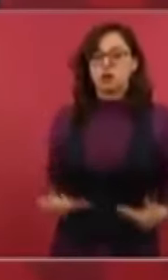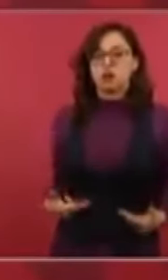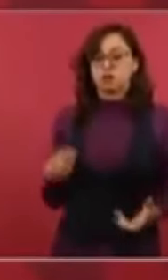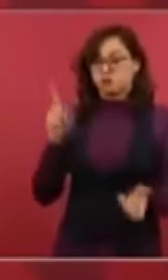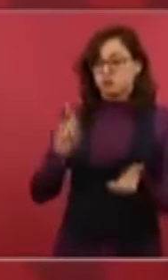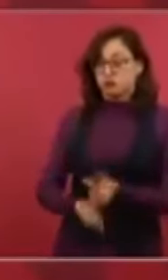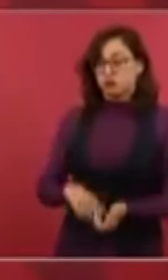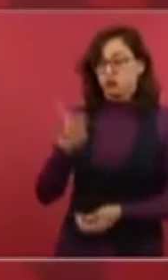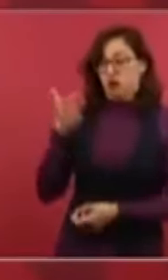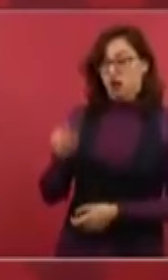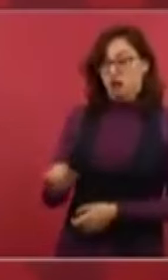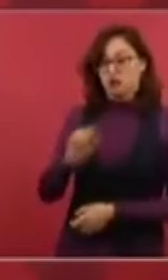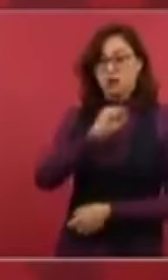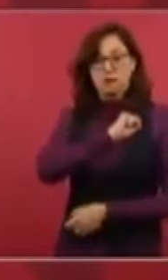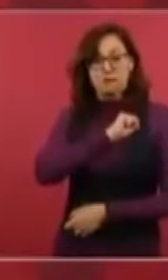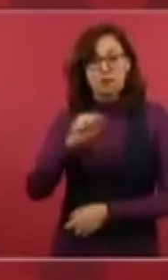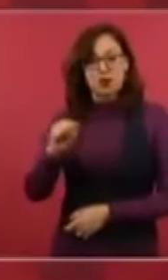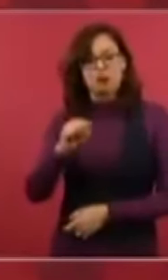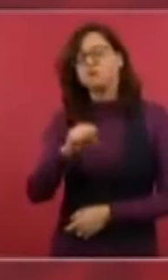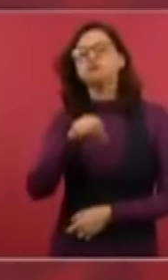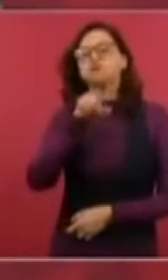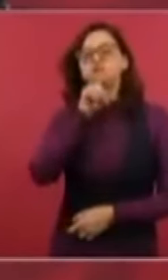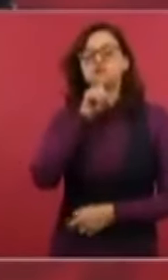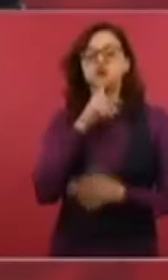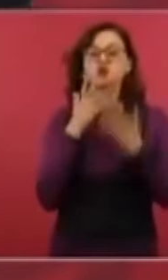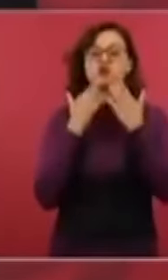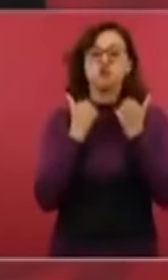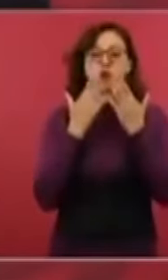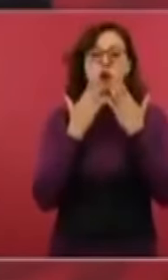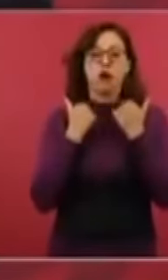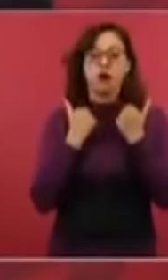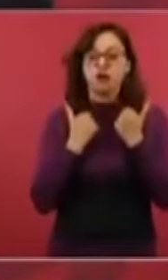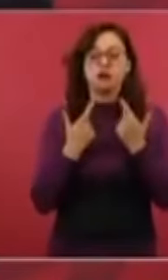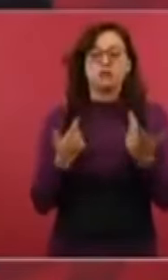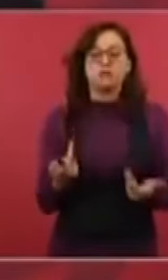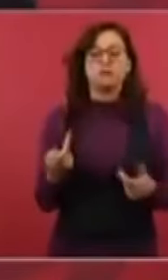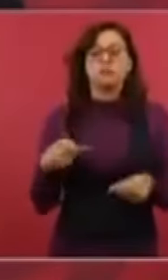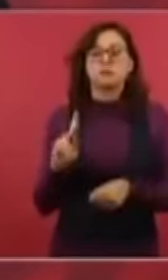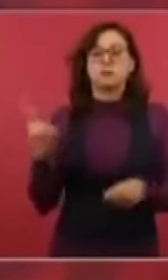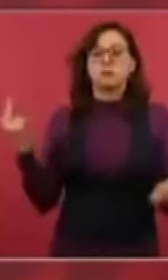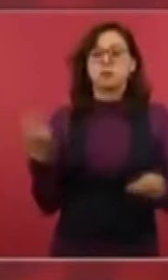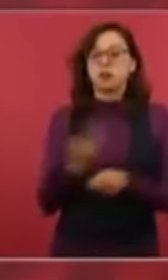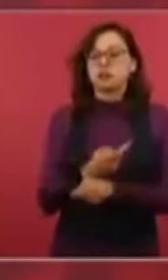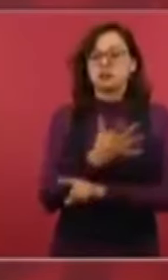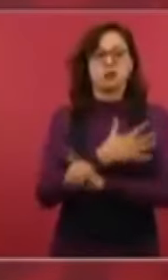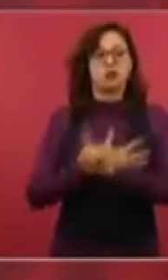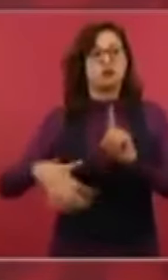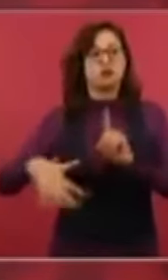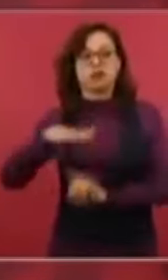a algunos a tomar el camino de las conductas antisociales,